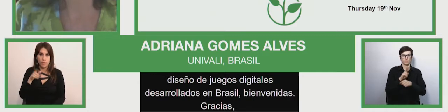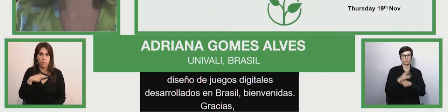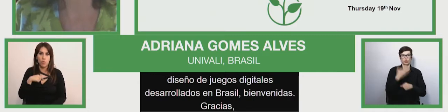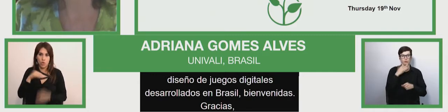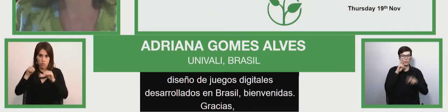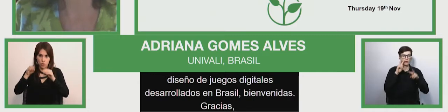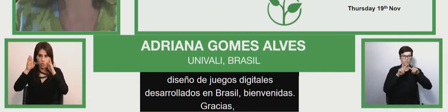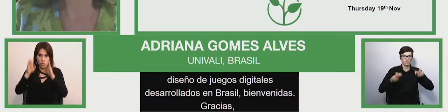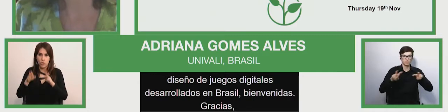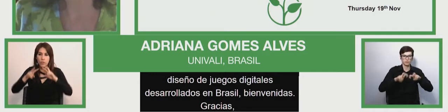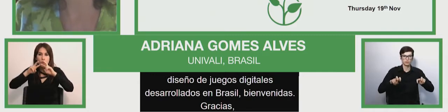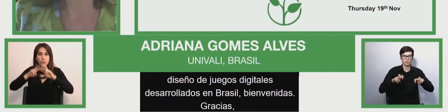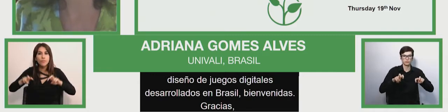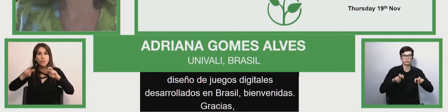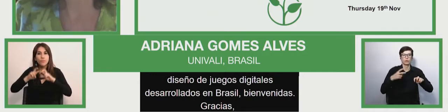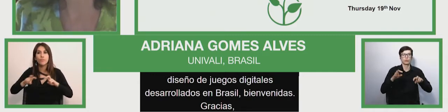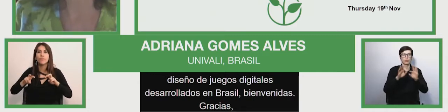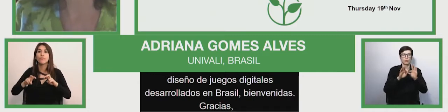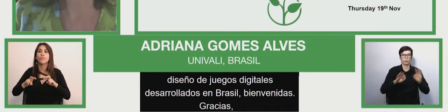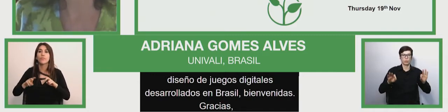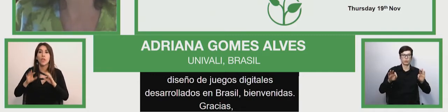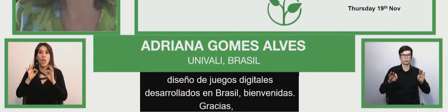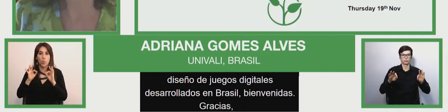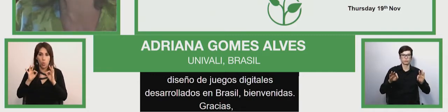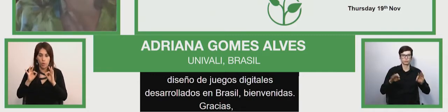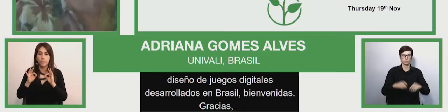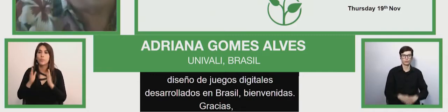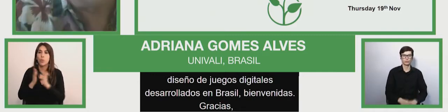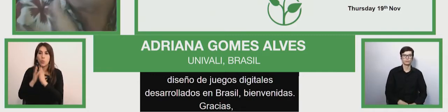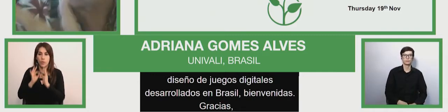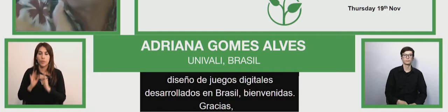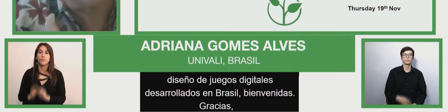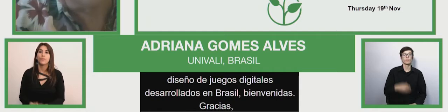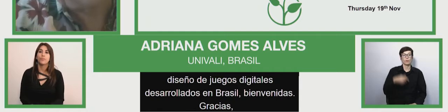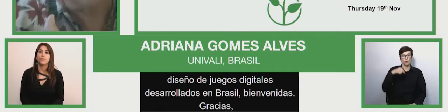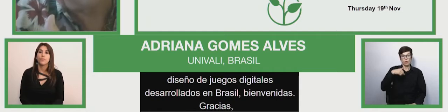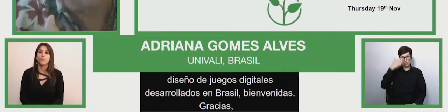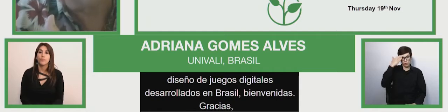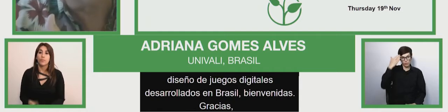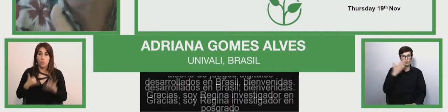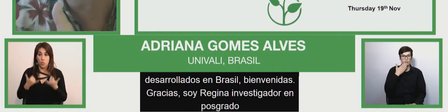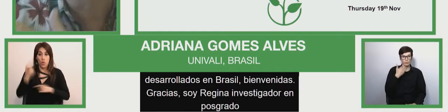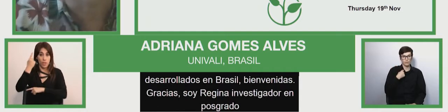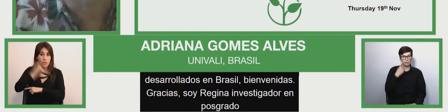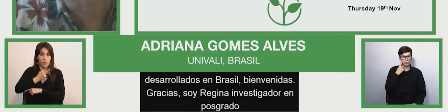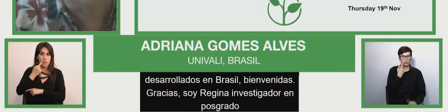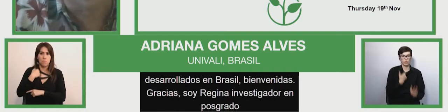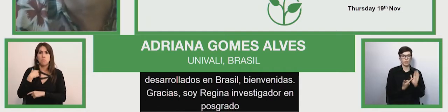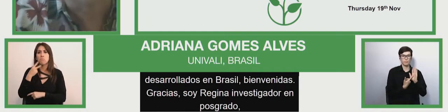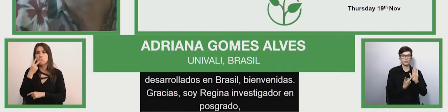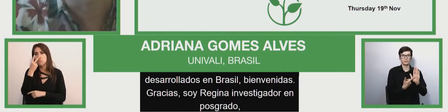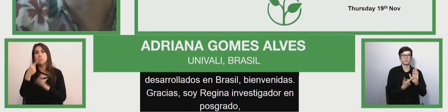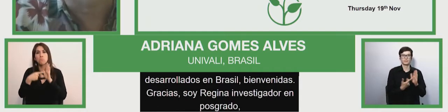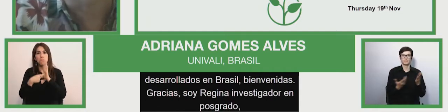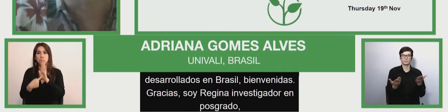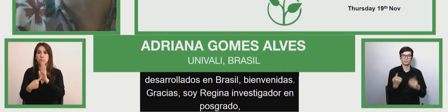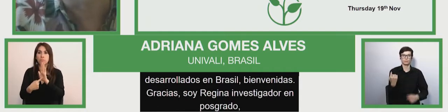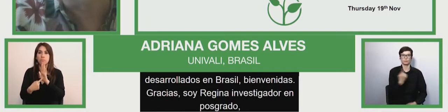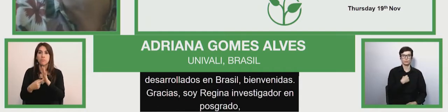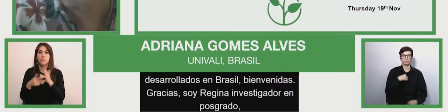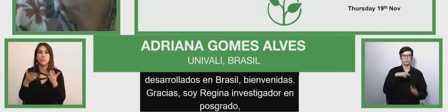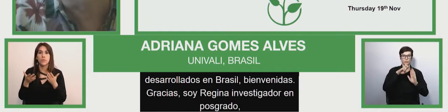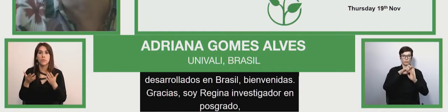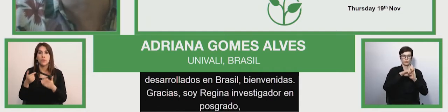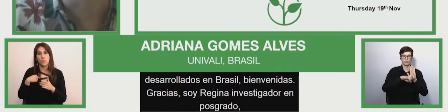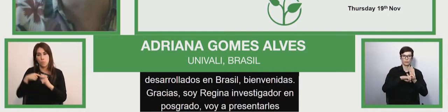en posgrado en educación. Y también hoy en total voy a presentarles nuestro proyecto